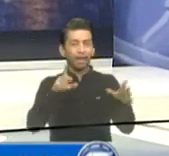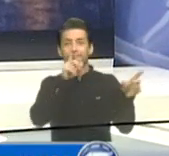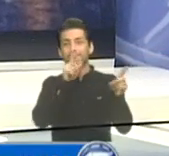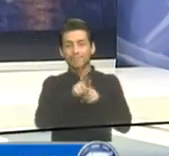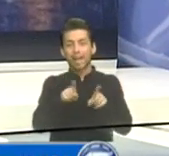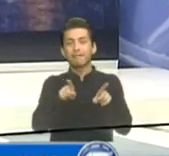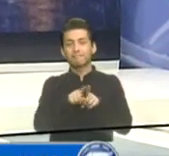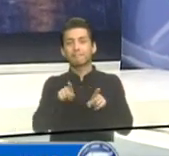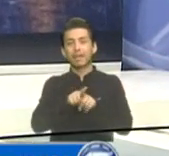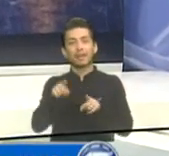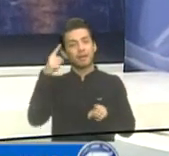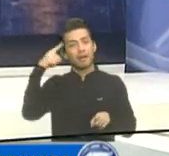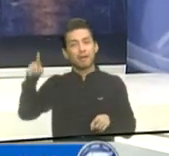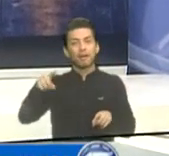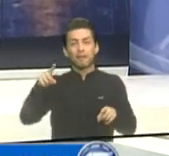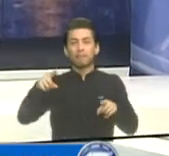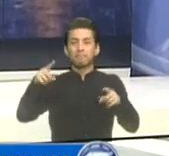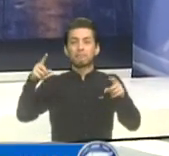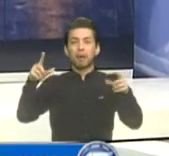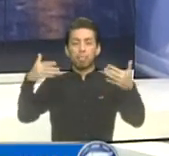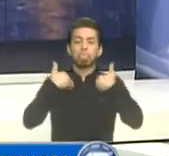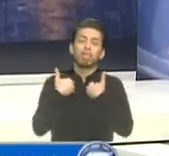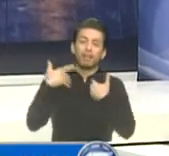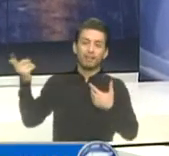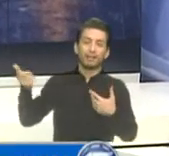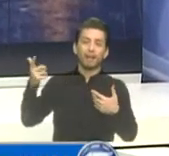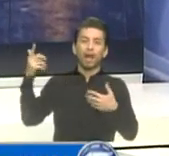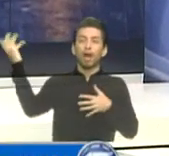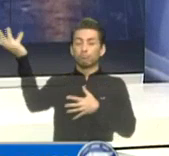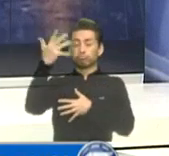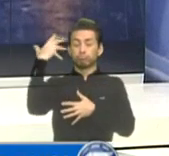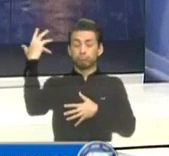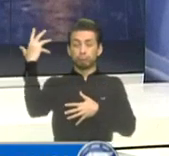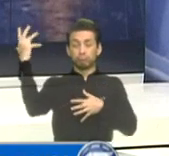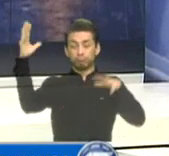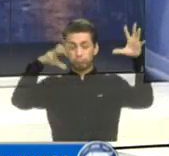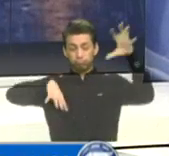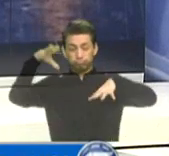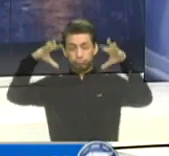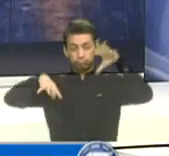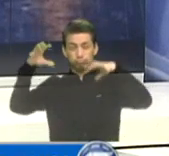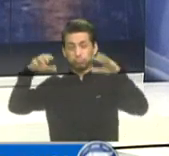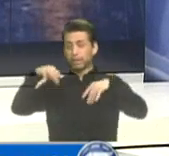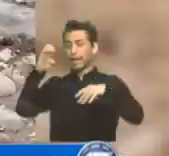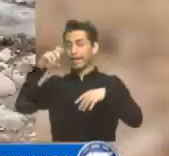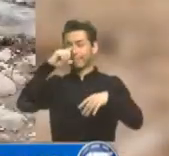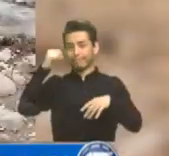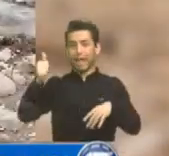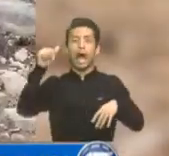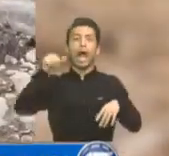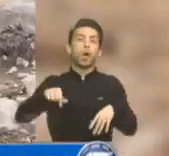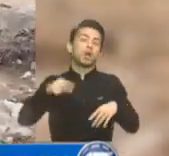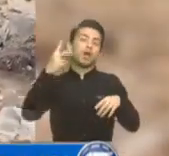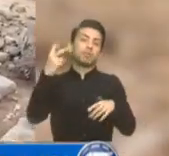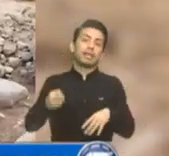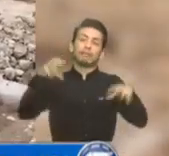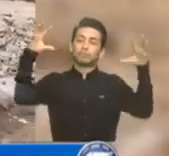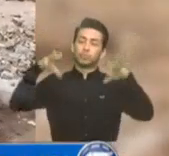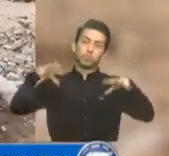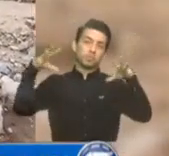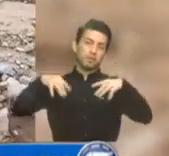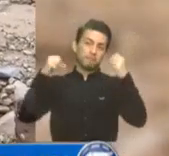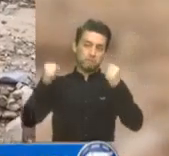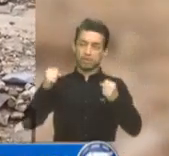de afectación durante la tormenta Eta y ahora lo es por los fuertes aguaceros de las recientes horas. Las